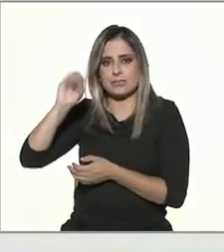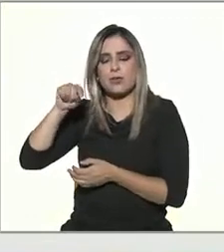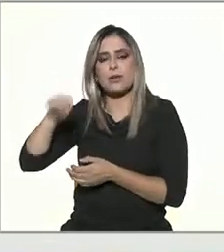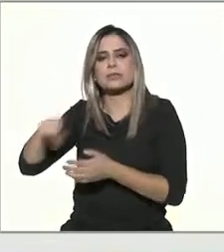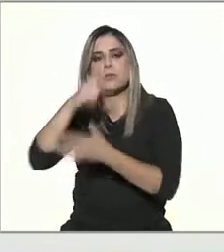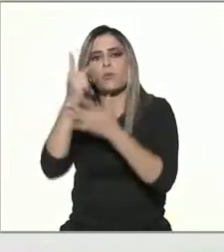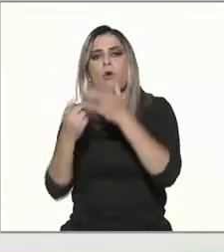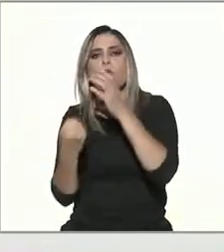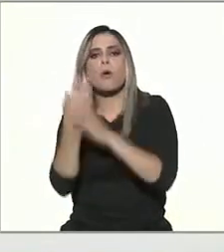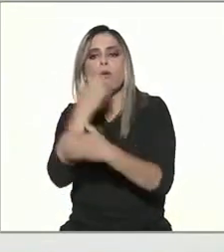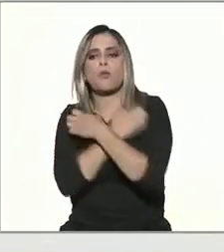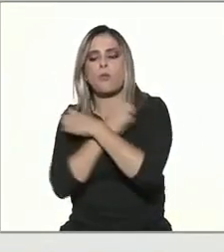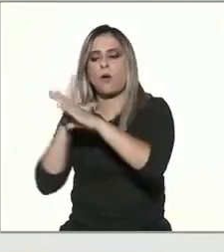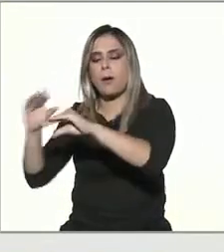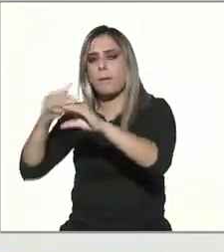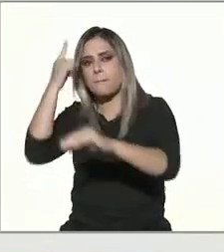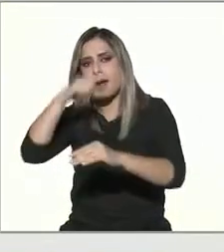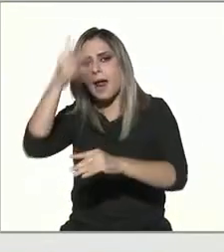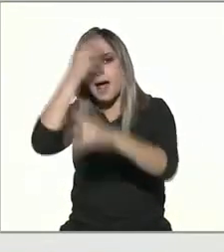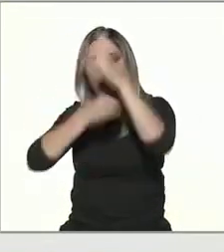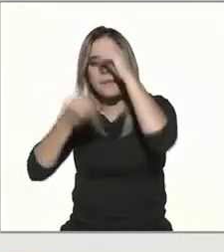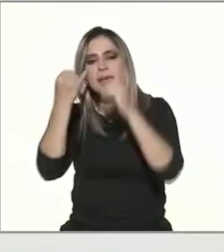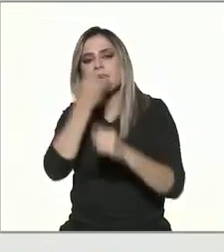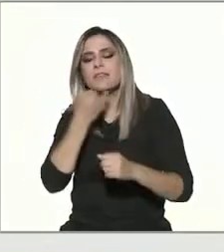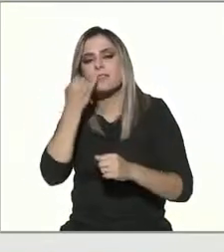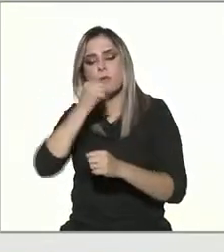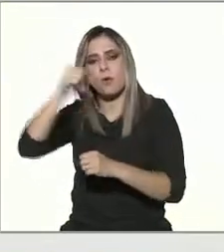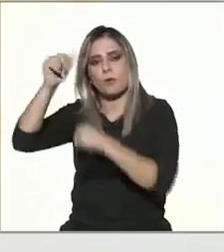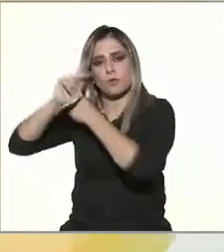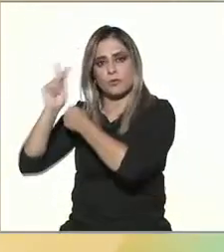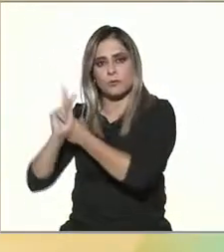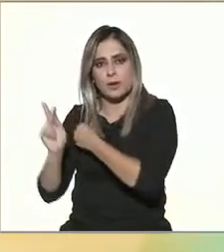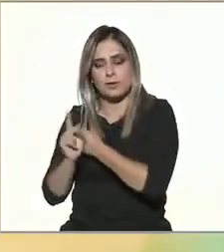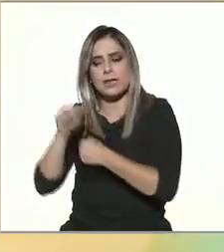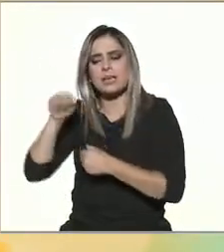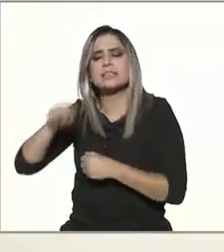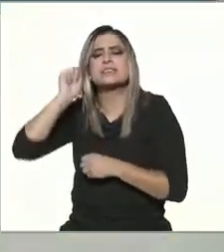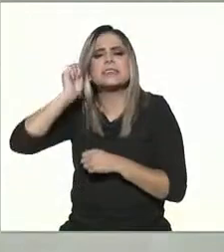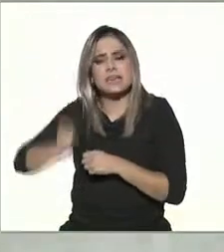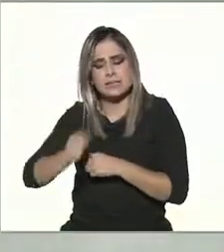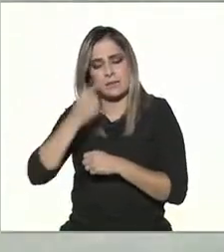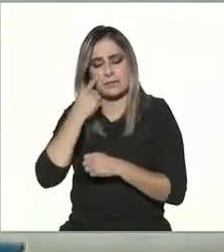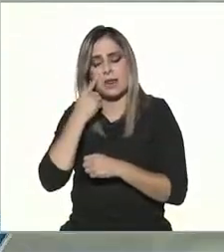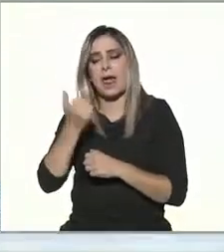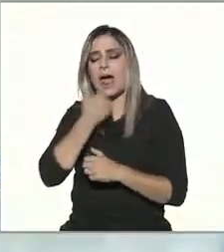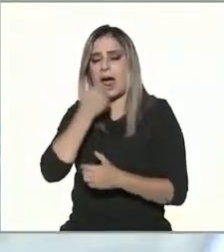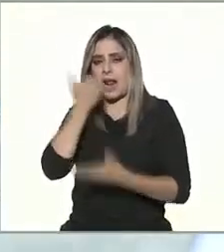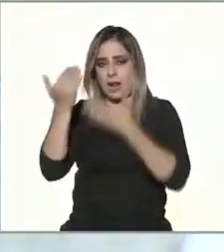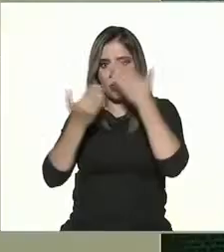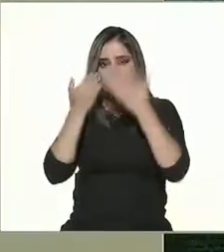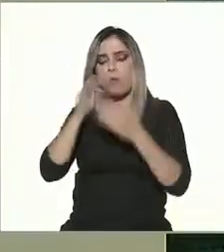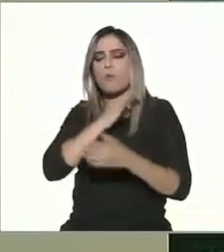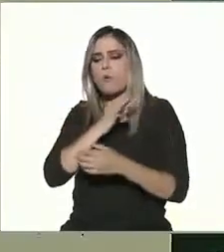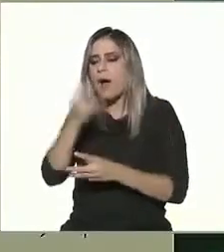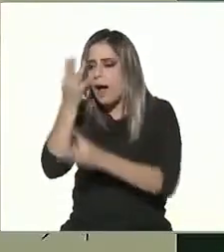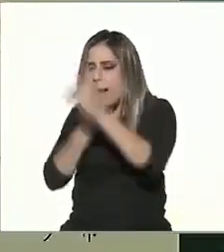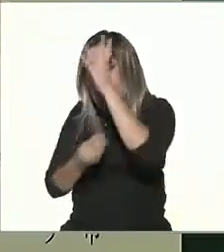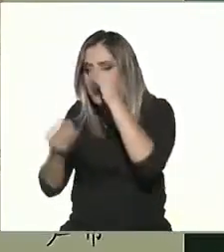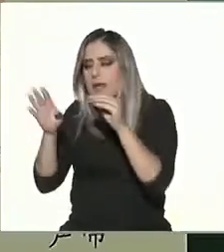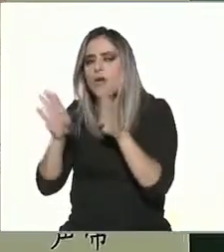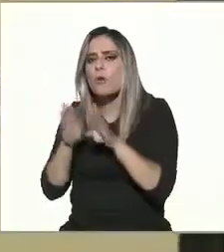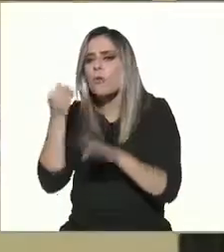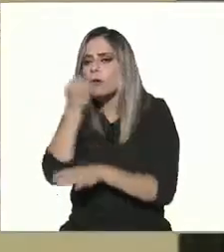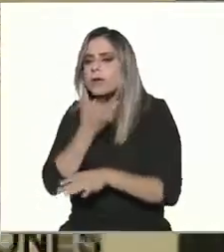educativa en las lenguas extranjeras. Los centros de autoacceso son estos espacios donde los estudiantes pueden aprender a aprender una lengua